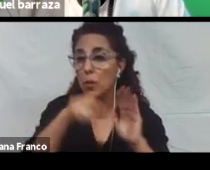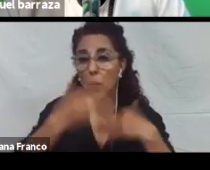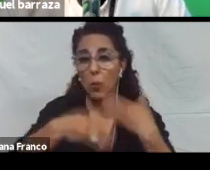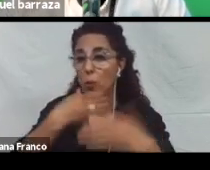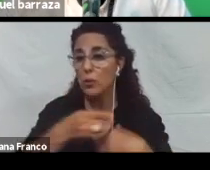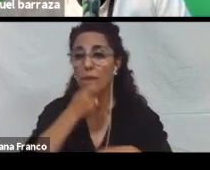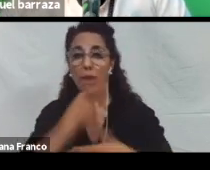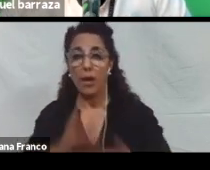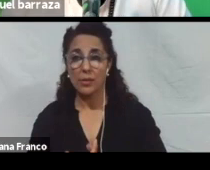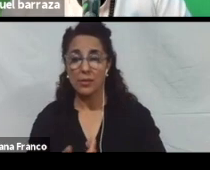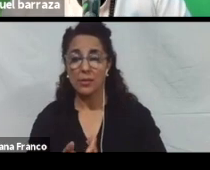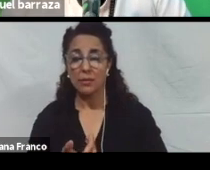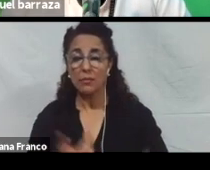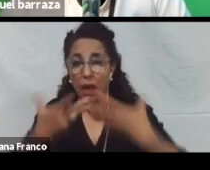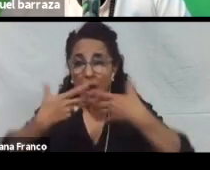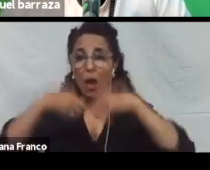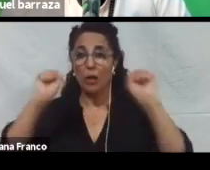sencillo. Que podés encontrar ese material.